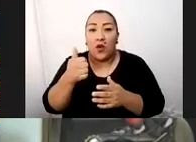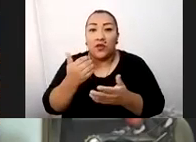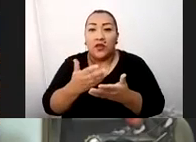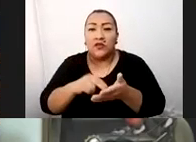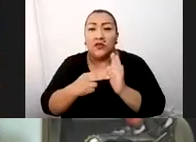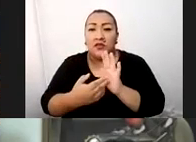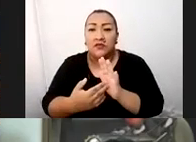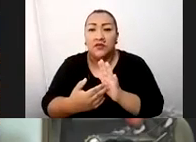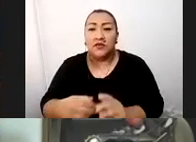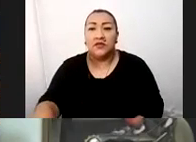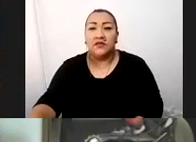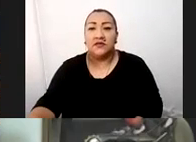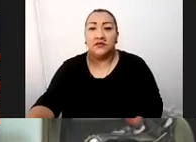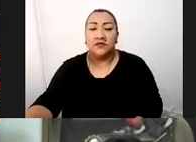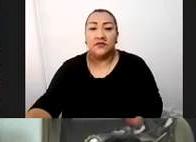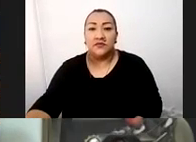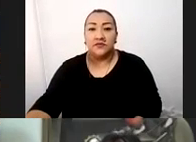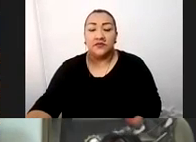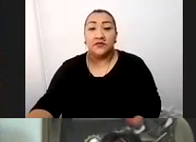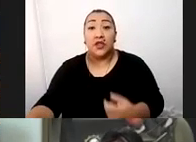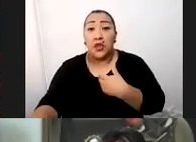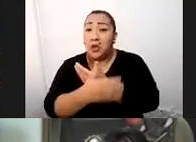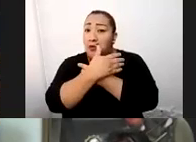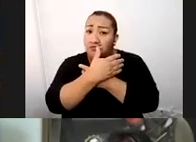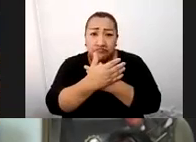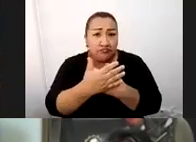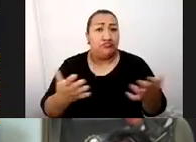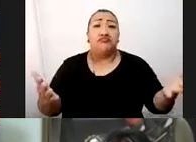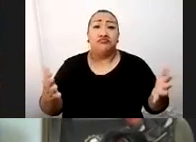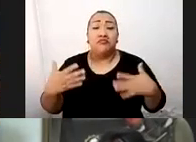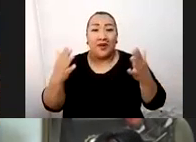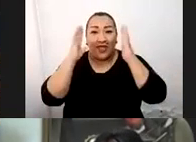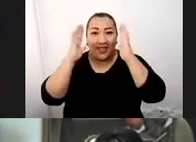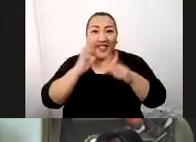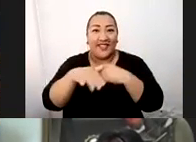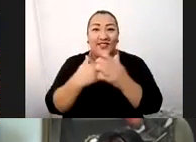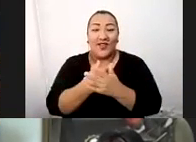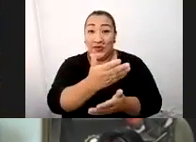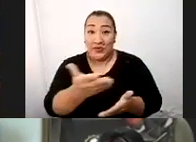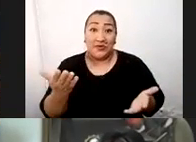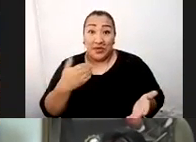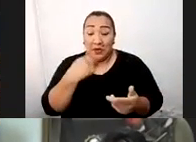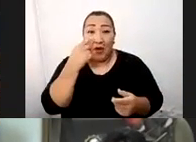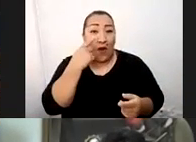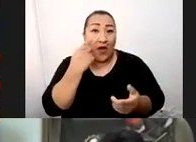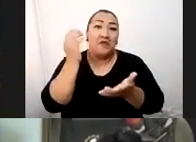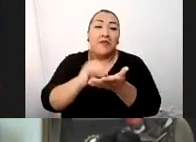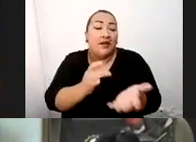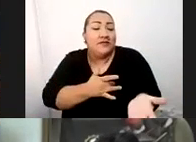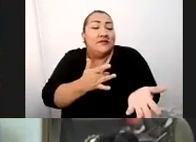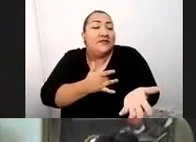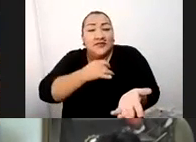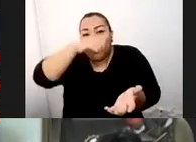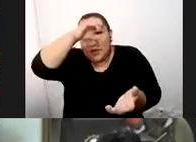ustedes, los espera con los brazos abiertos para poder, para que ustedes puedan conocer, sentir esa